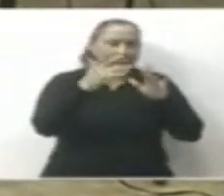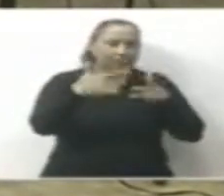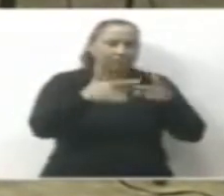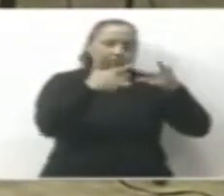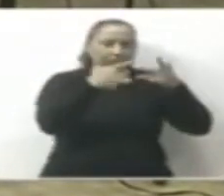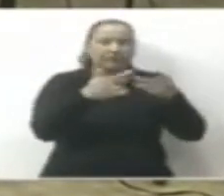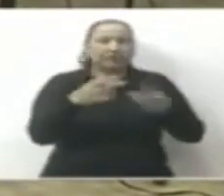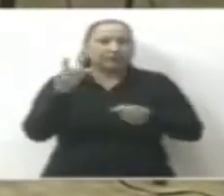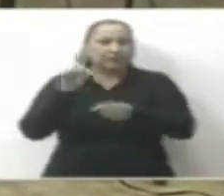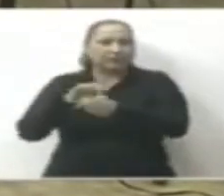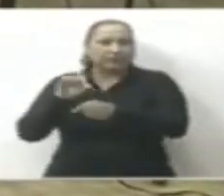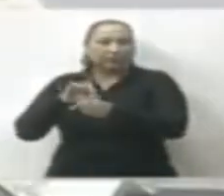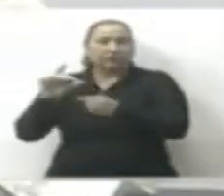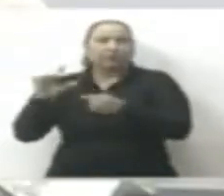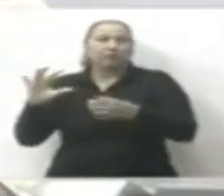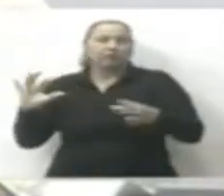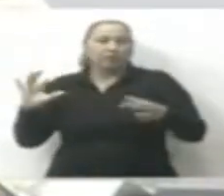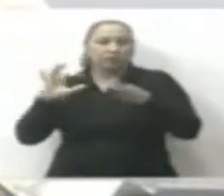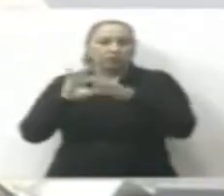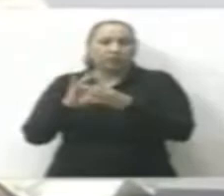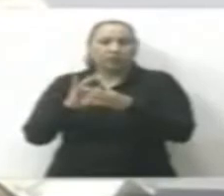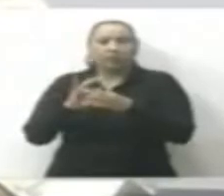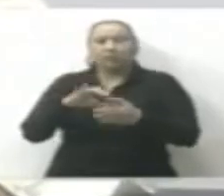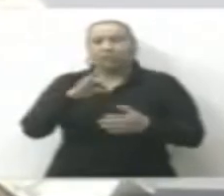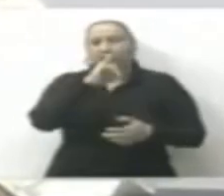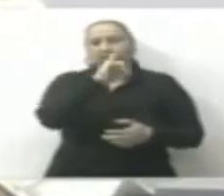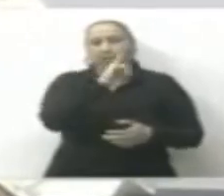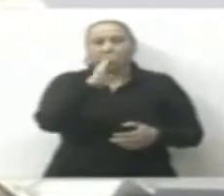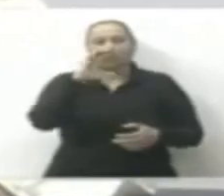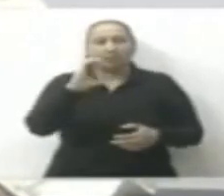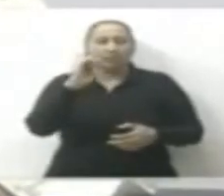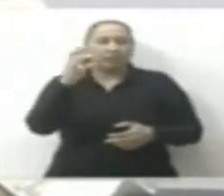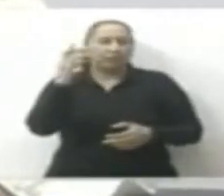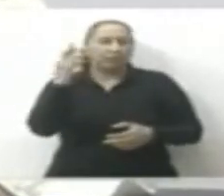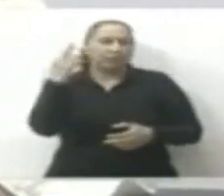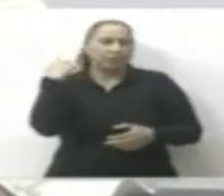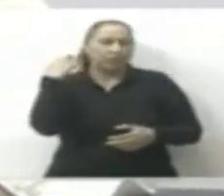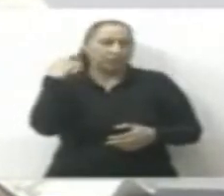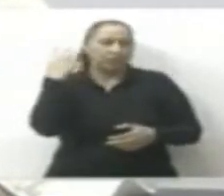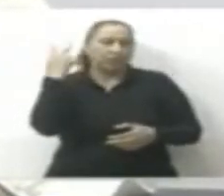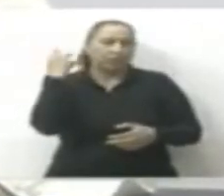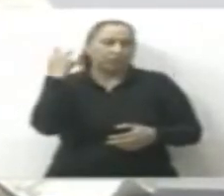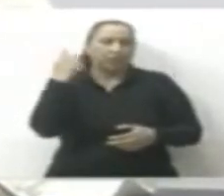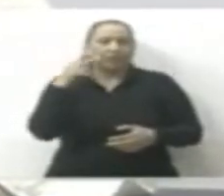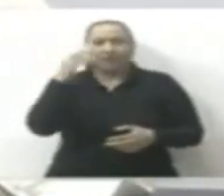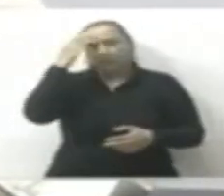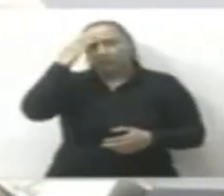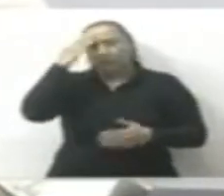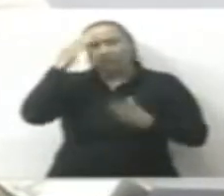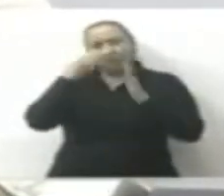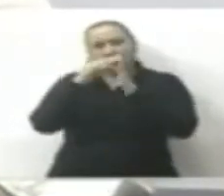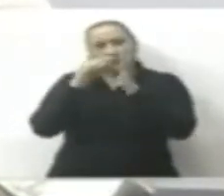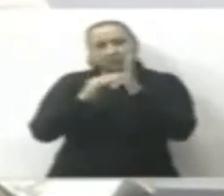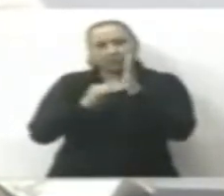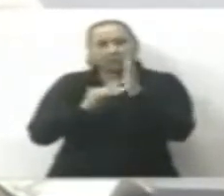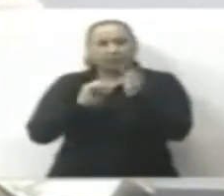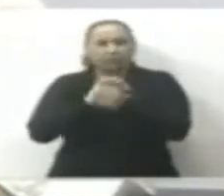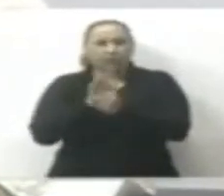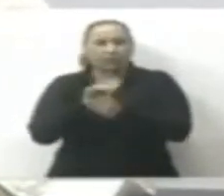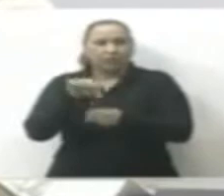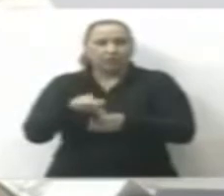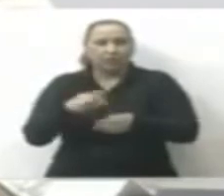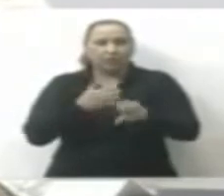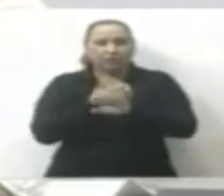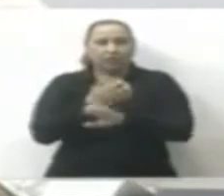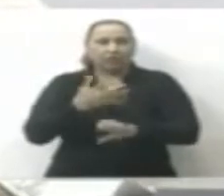cada mañana enlazan su señal con la del Instituto Colimense de Radio y Televisión para conocer el estado que guarda la contingencia